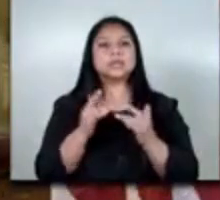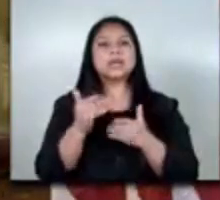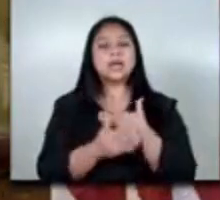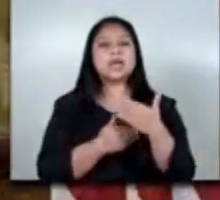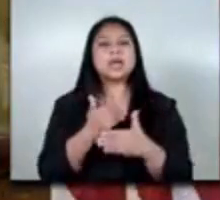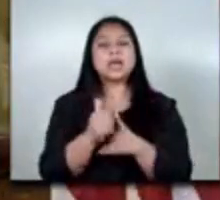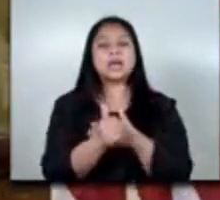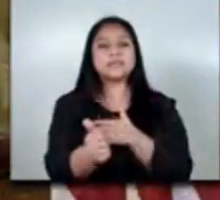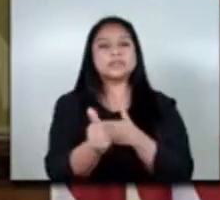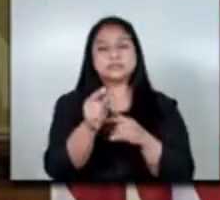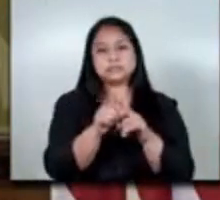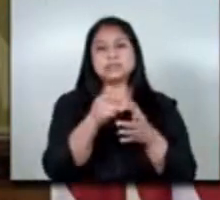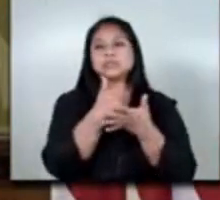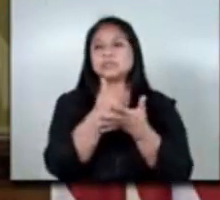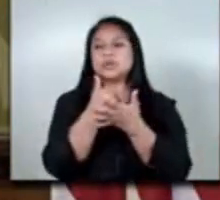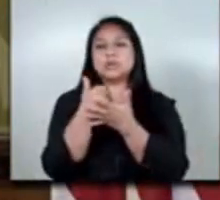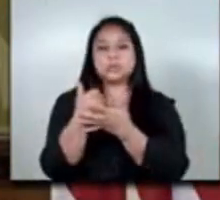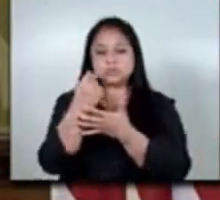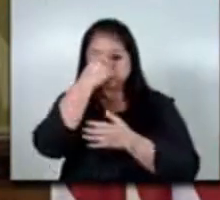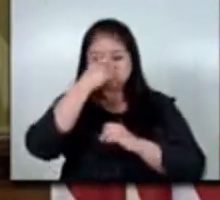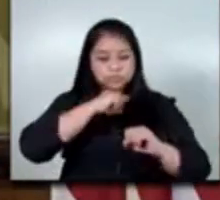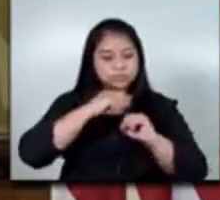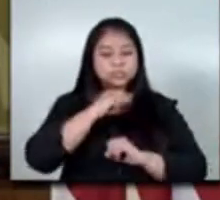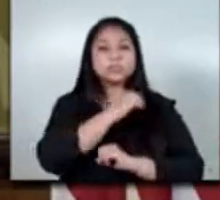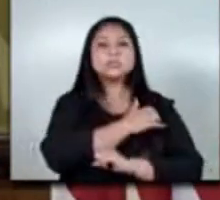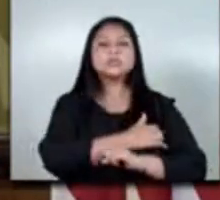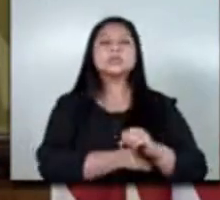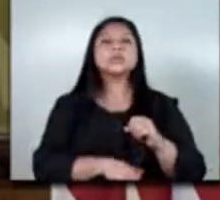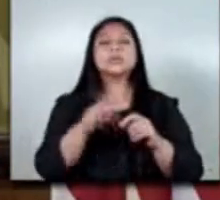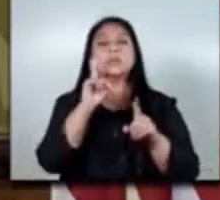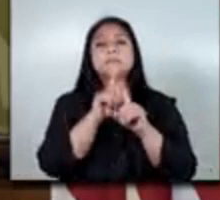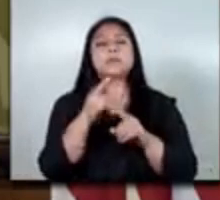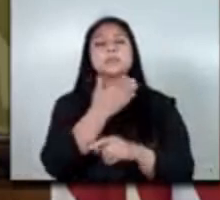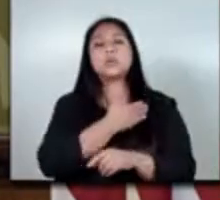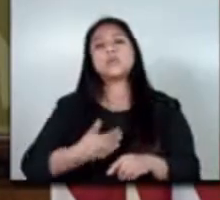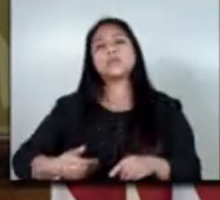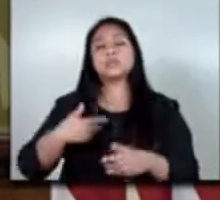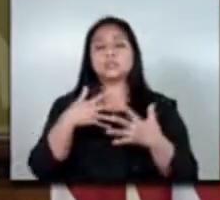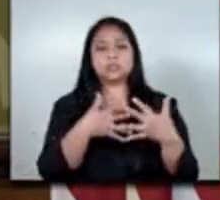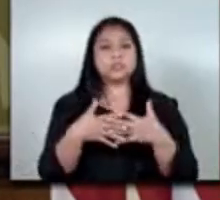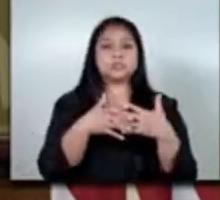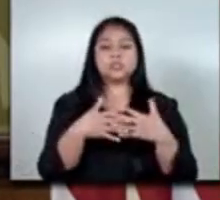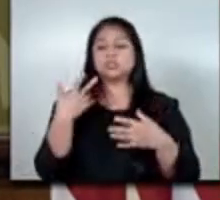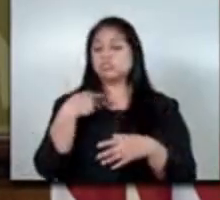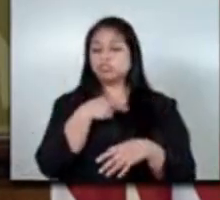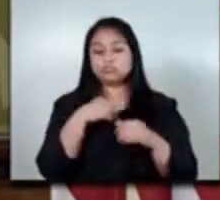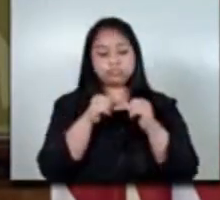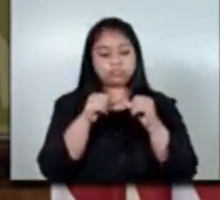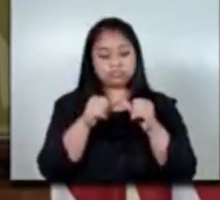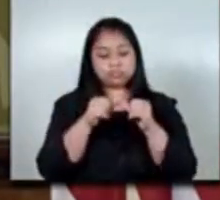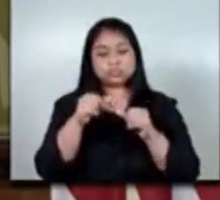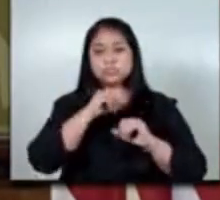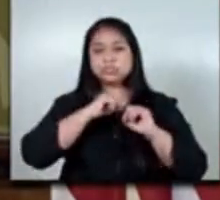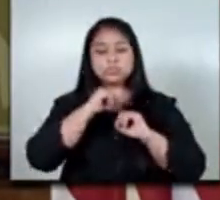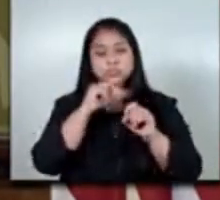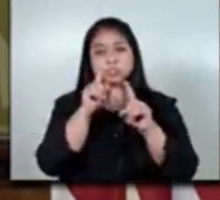colaboraciones de trabajo por el gobierno de los estados unidos vamos a continuar trabajando con el